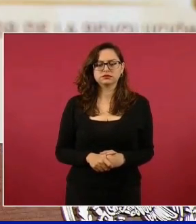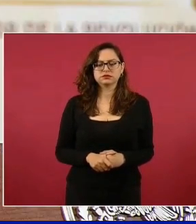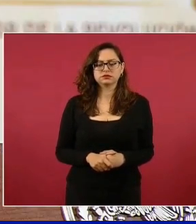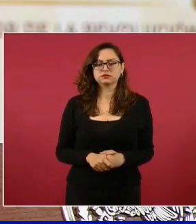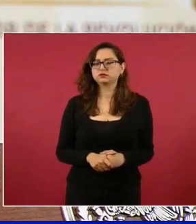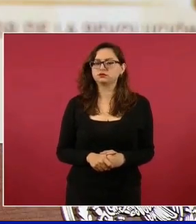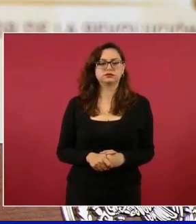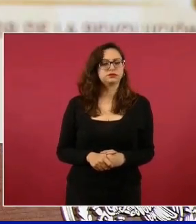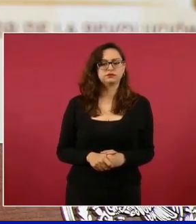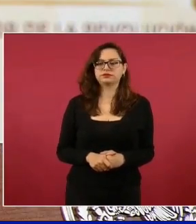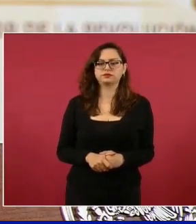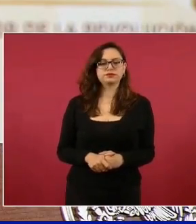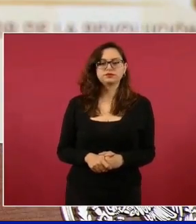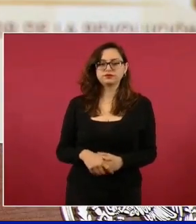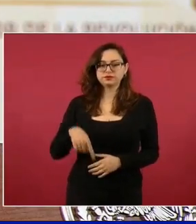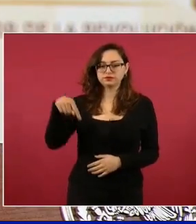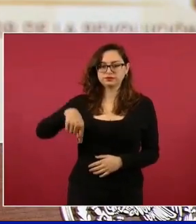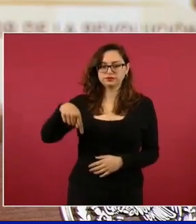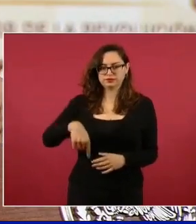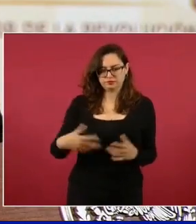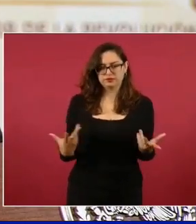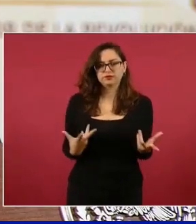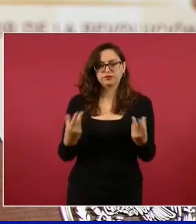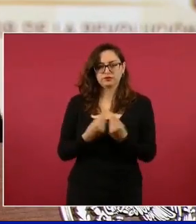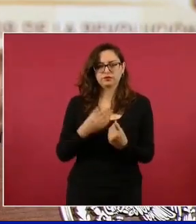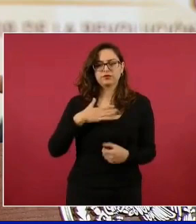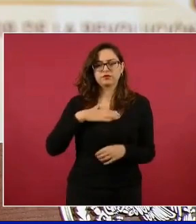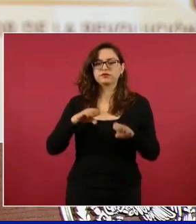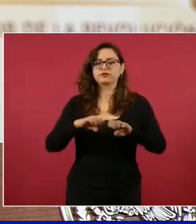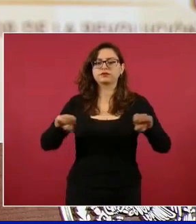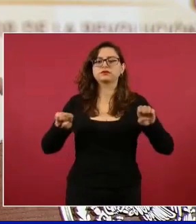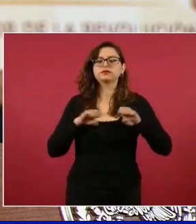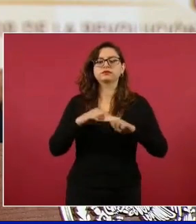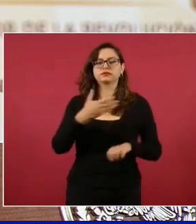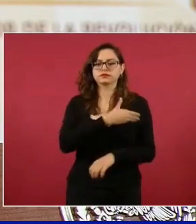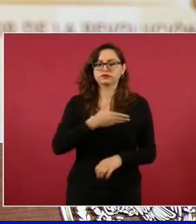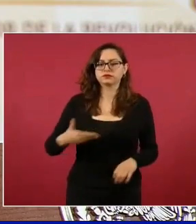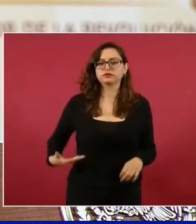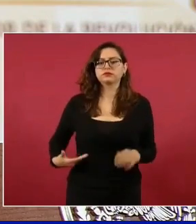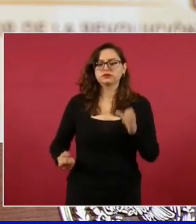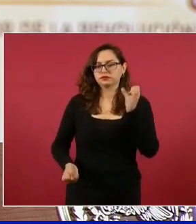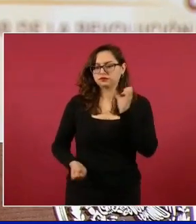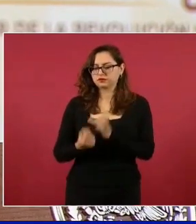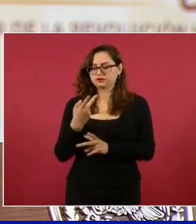va a quedarse en presidencia para la elaboración de este plan.